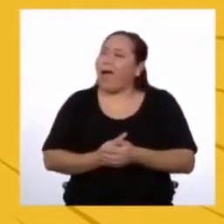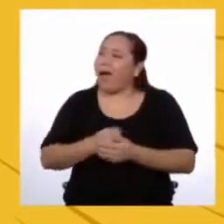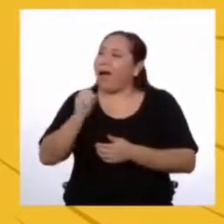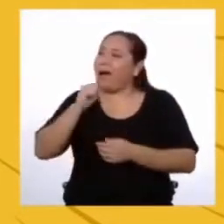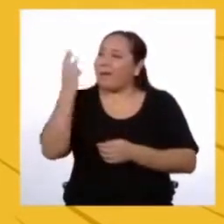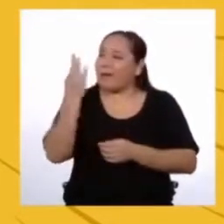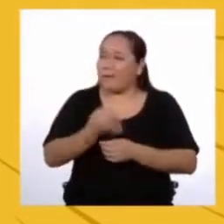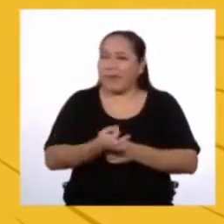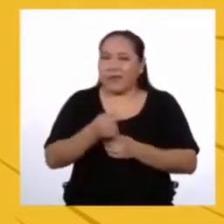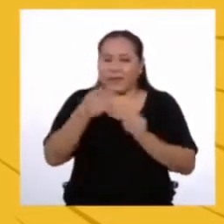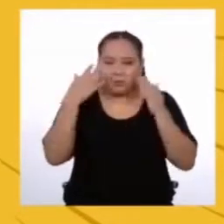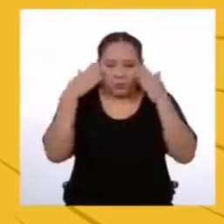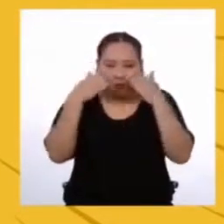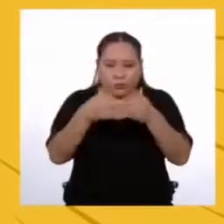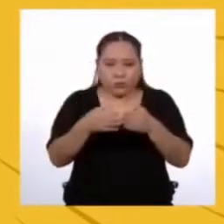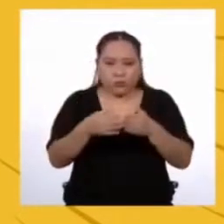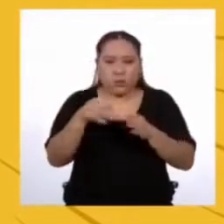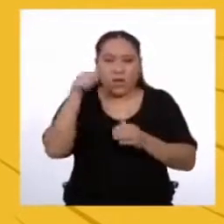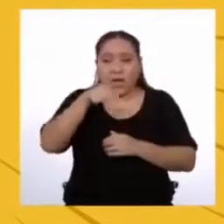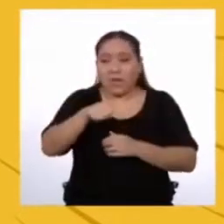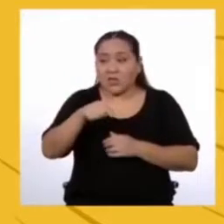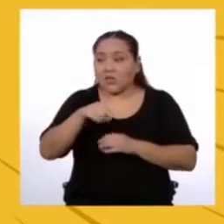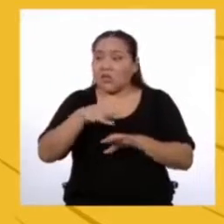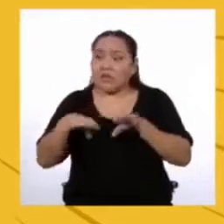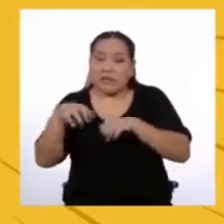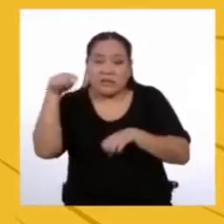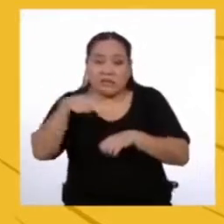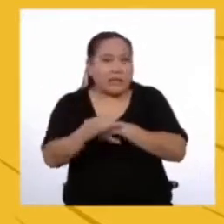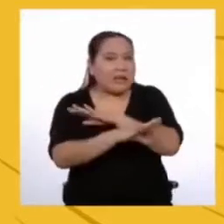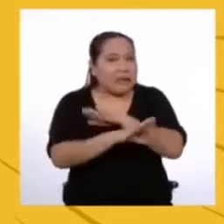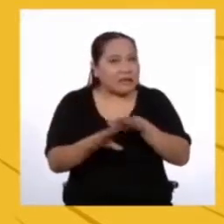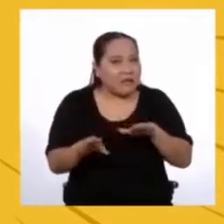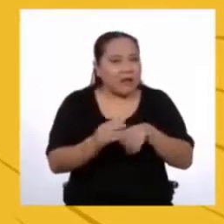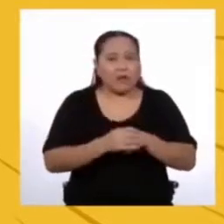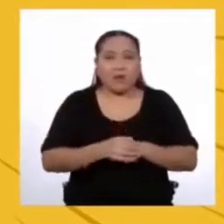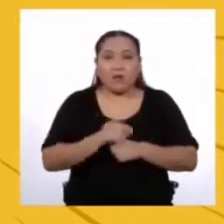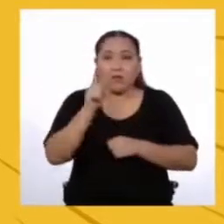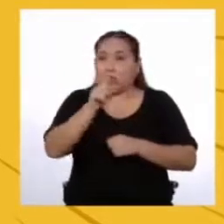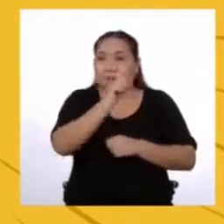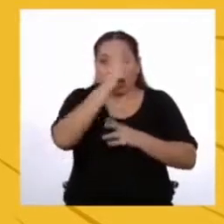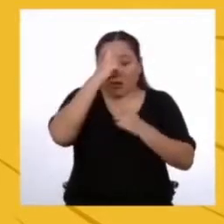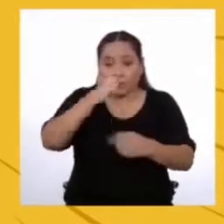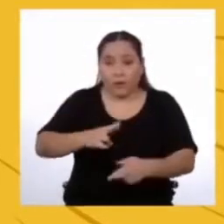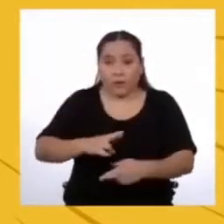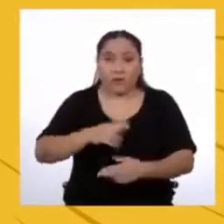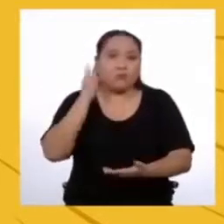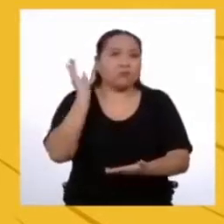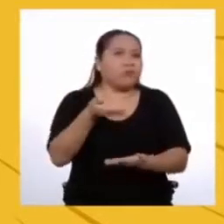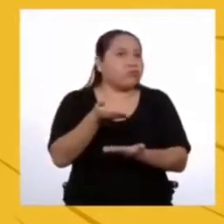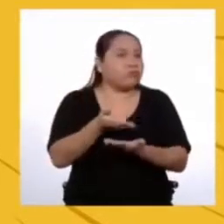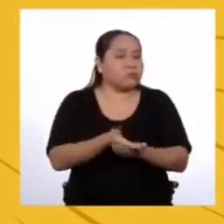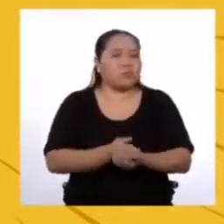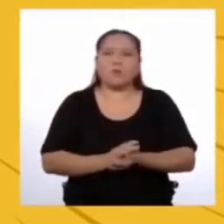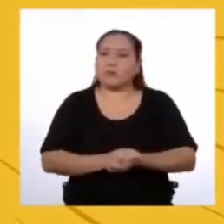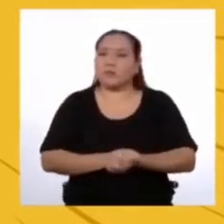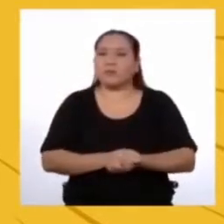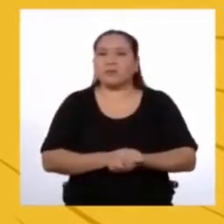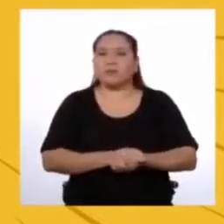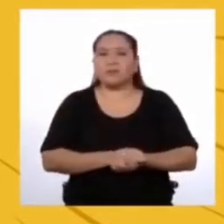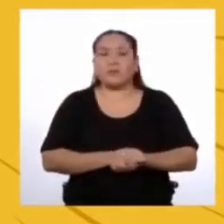es muy precisa Es como esto es así y punto O si no cumples tal cosa, tal cosa sucede